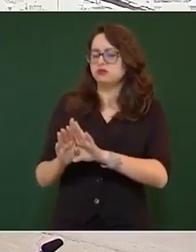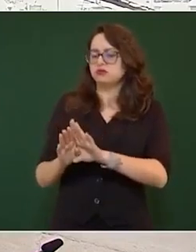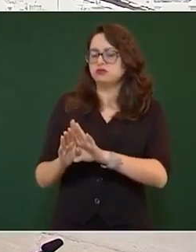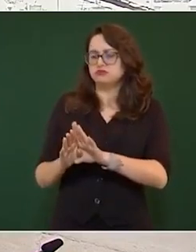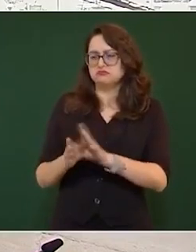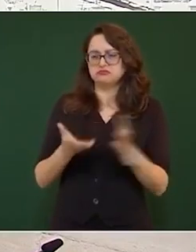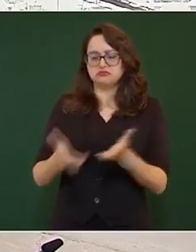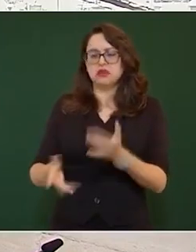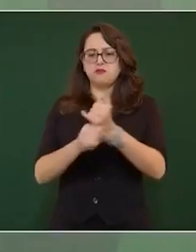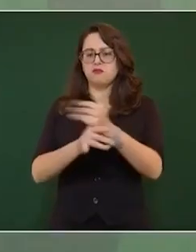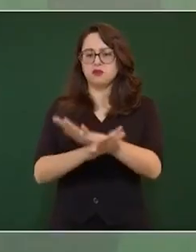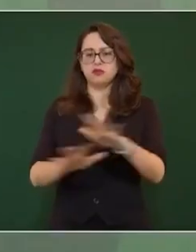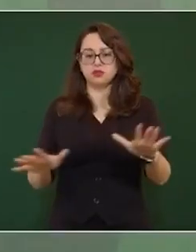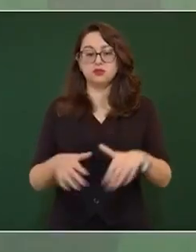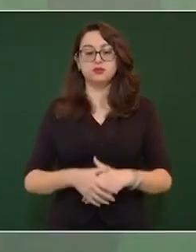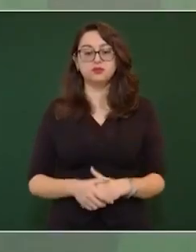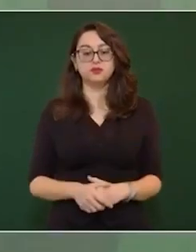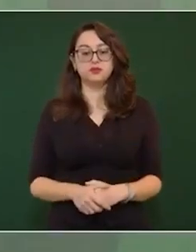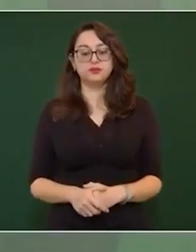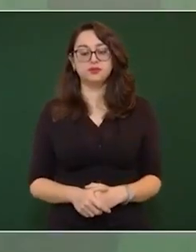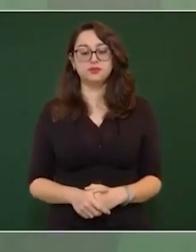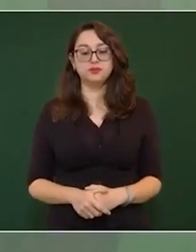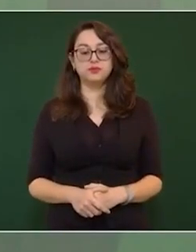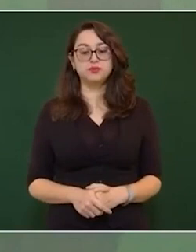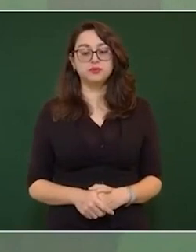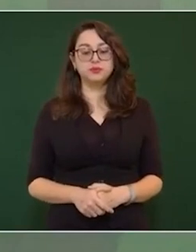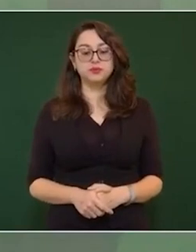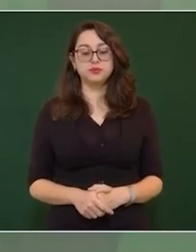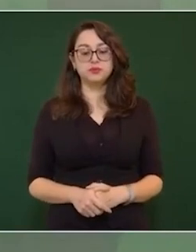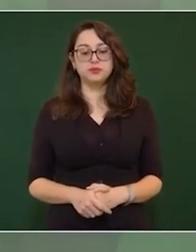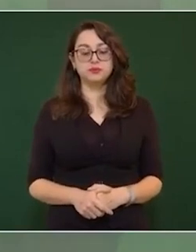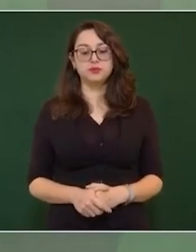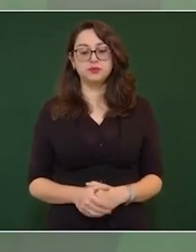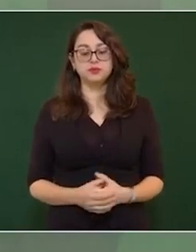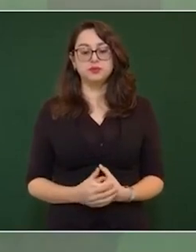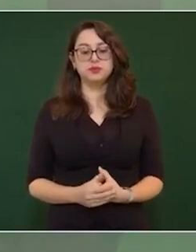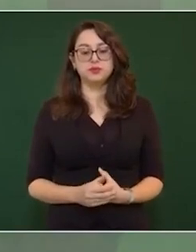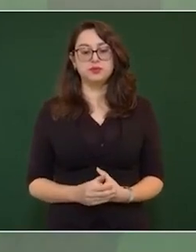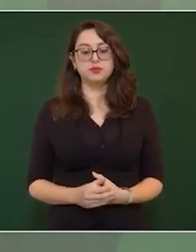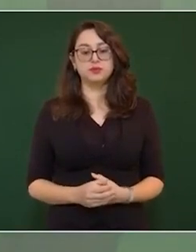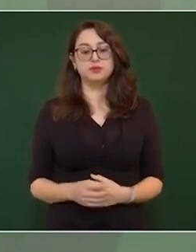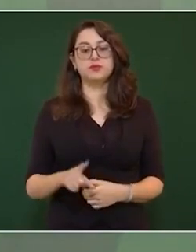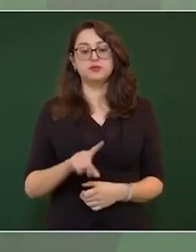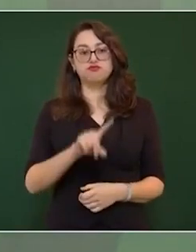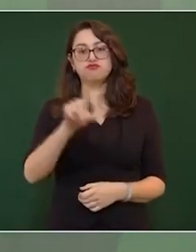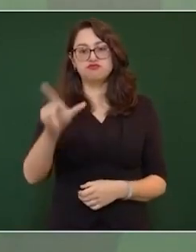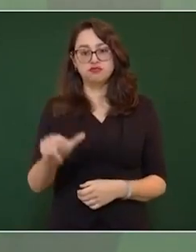Y luego vamos a hablar de la posibilidad de un tren,